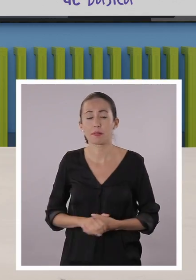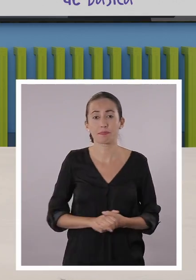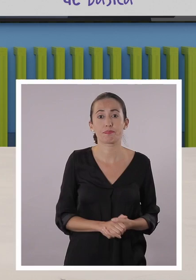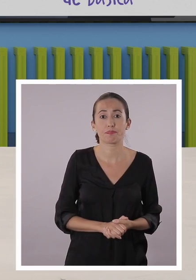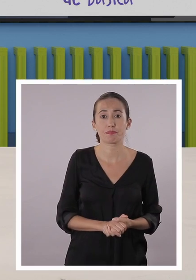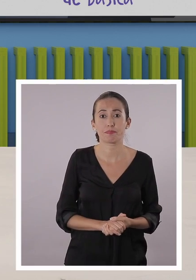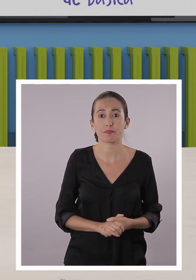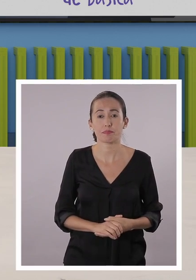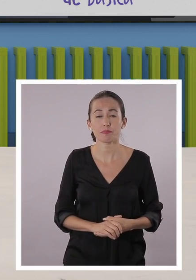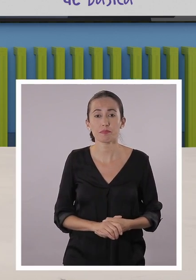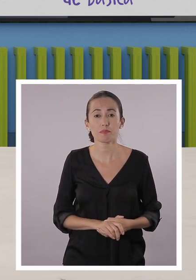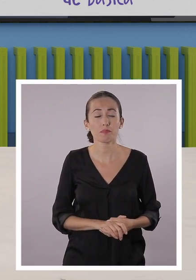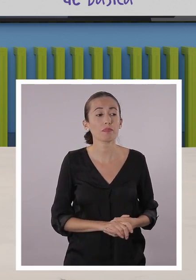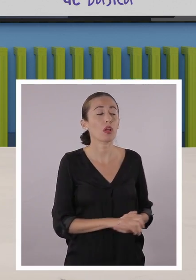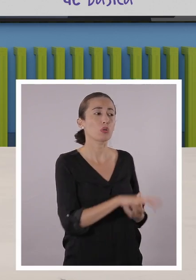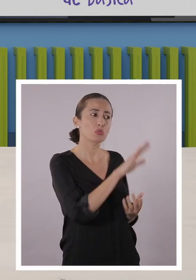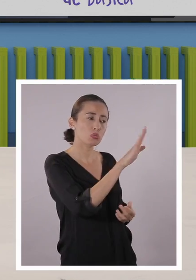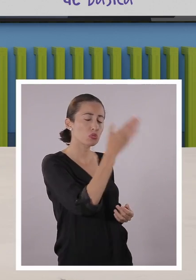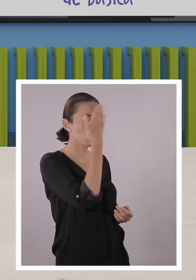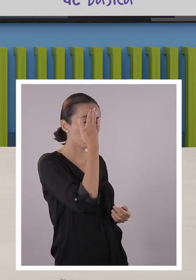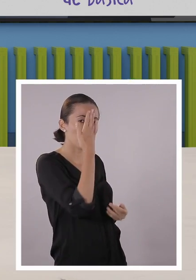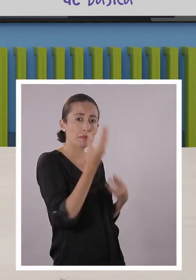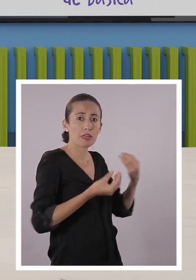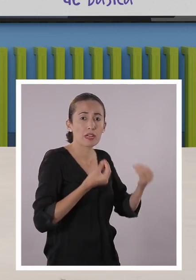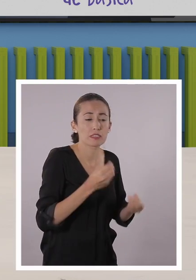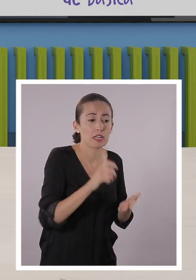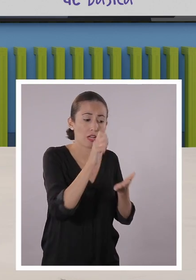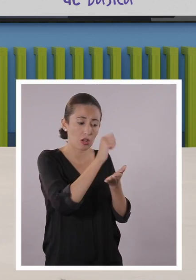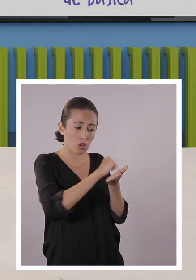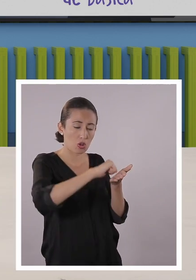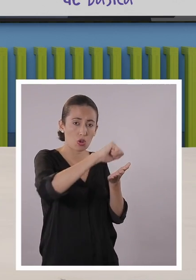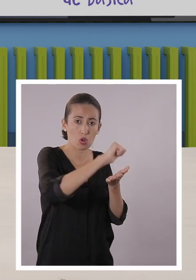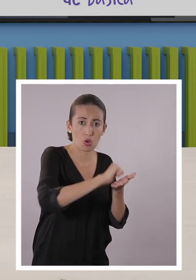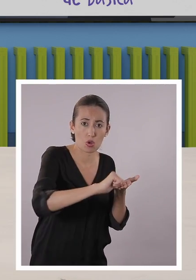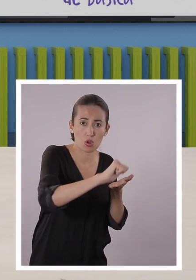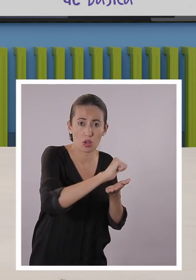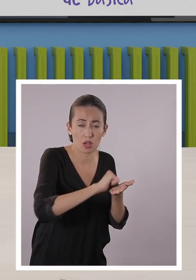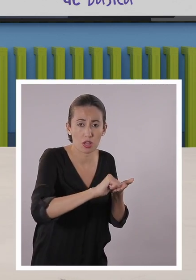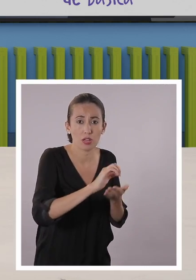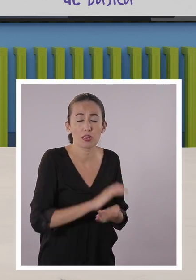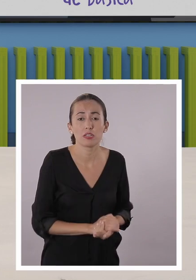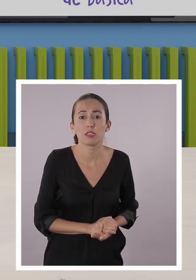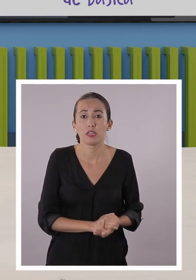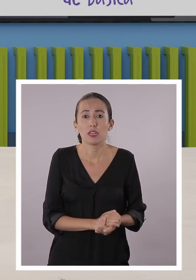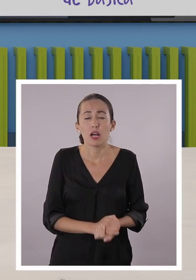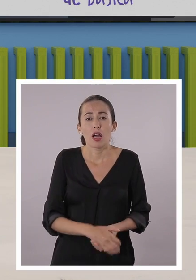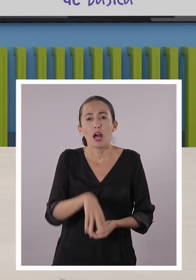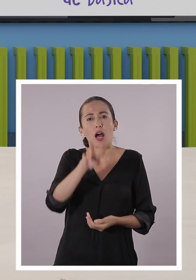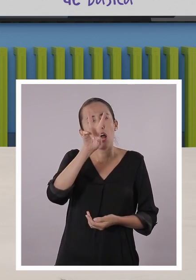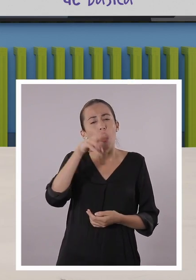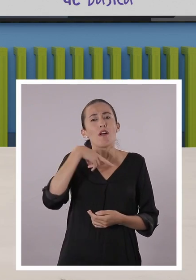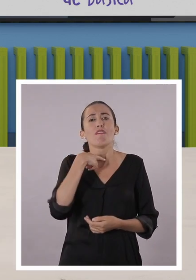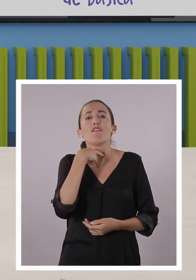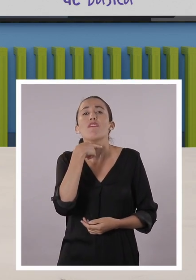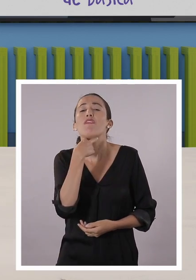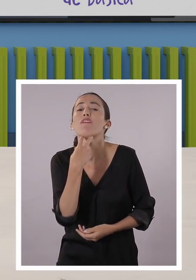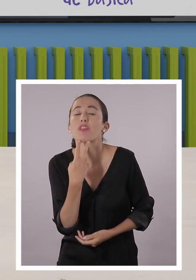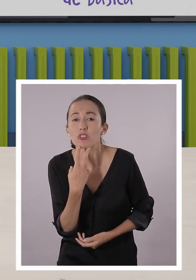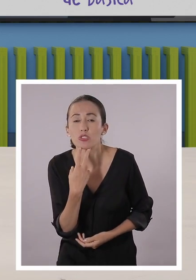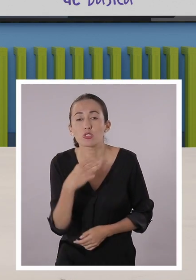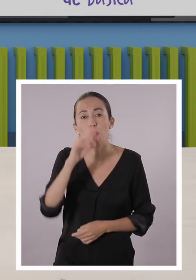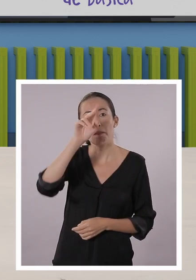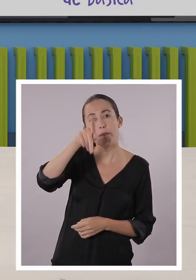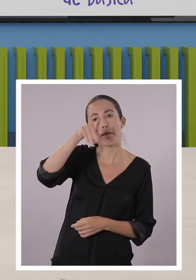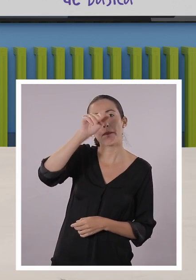Pero, chicos y chicas, ¿sabías, Santi, que en esa época se escribía con lo que se conoce la voz pasiva? Sí, algo he